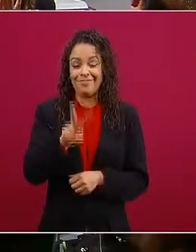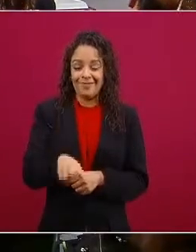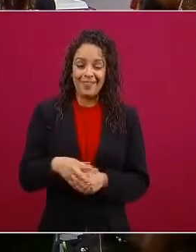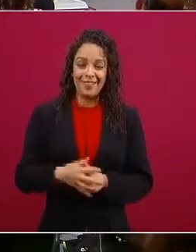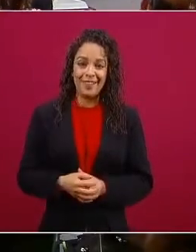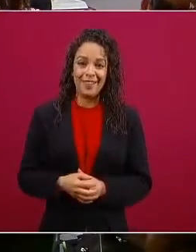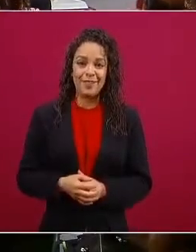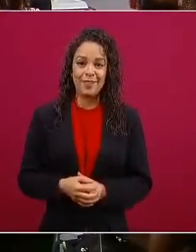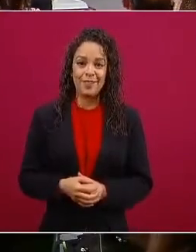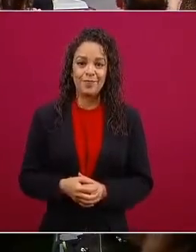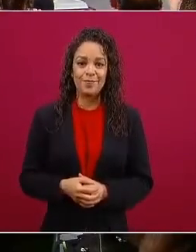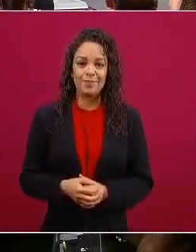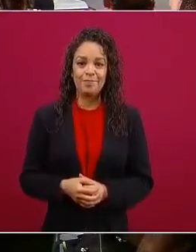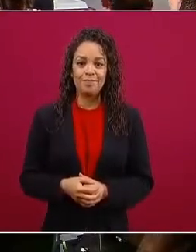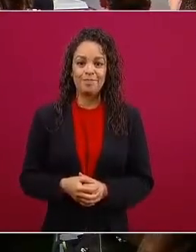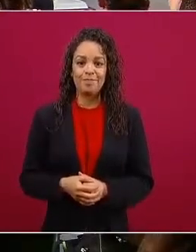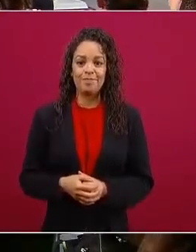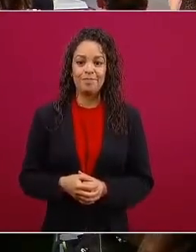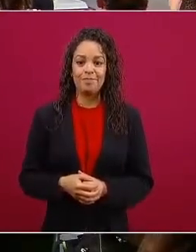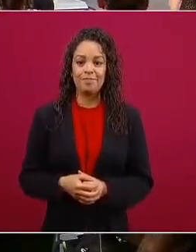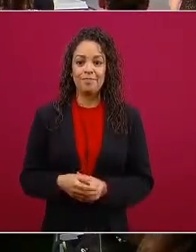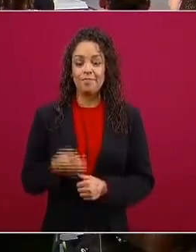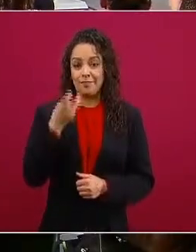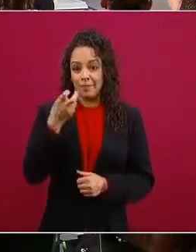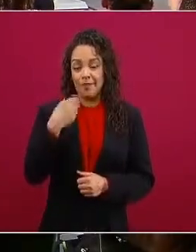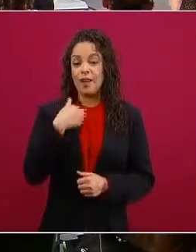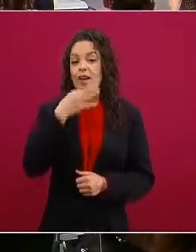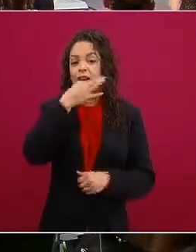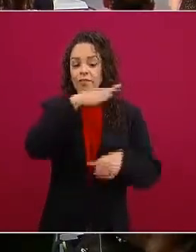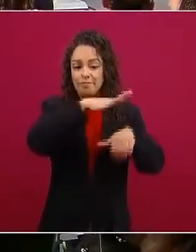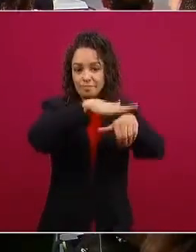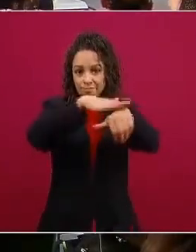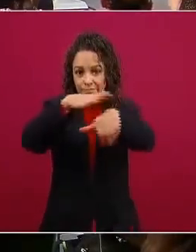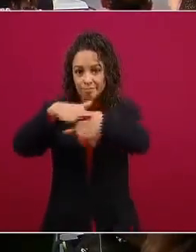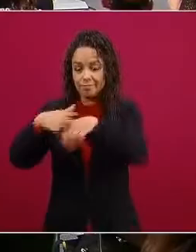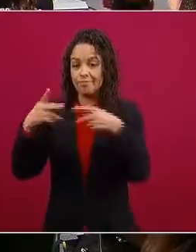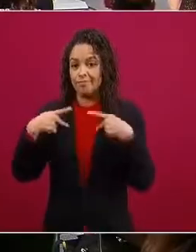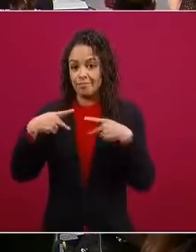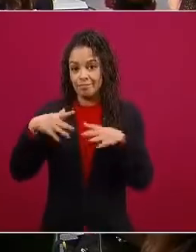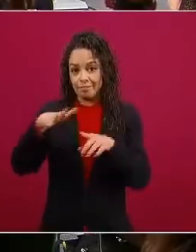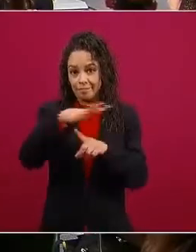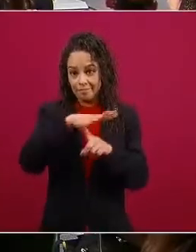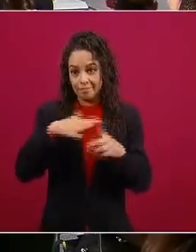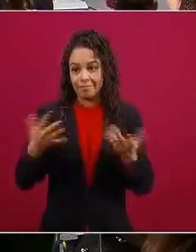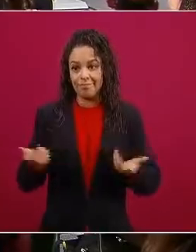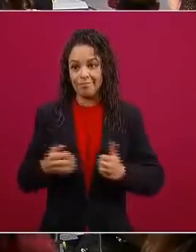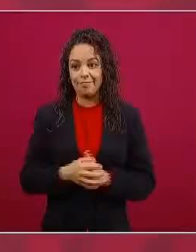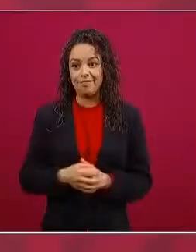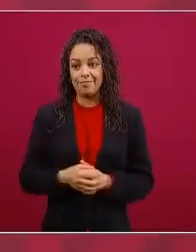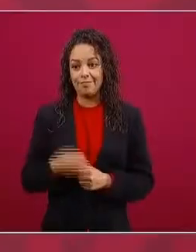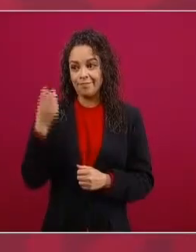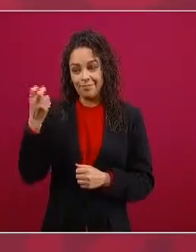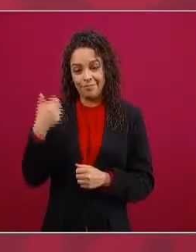Bueno pero un llamado ahí paisanos este no me gustó eso